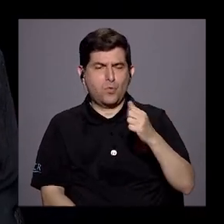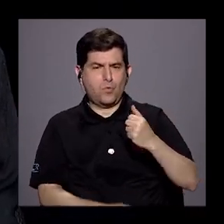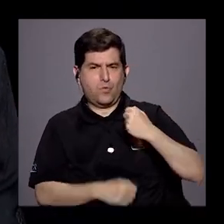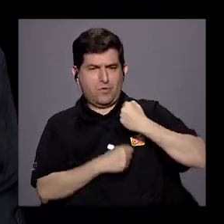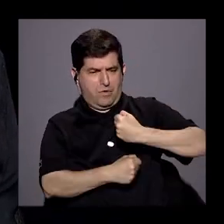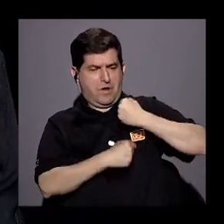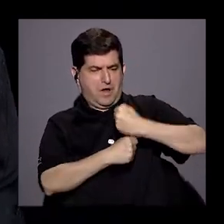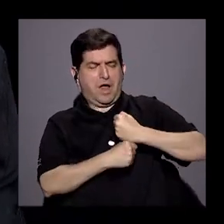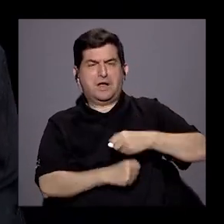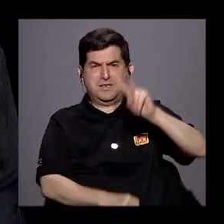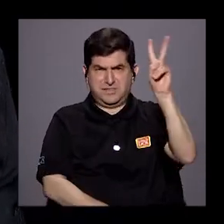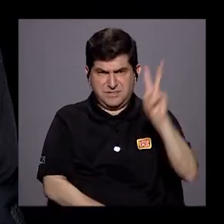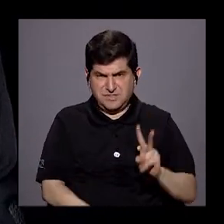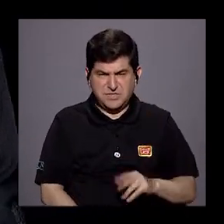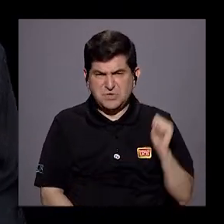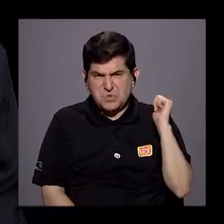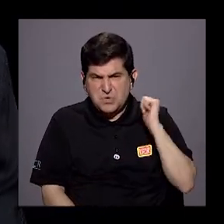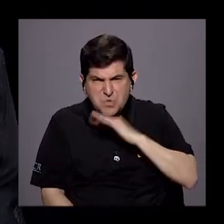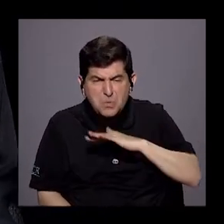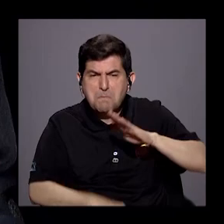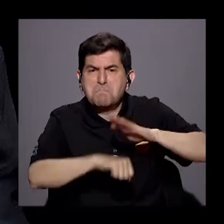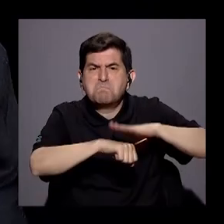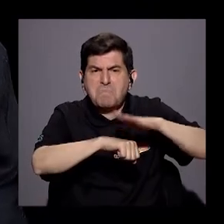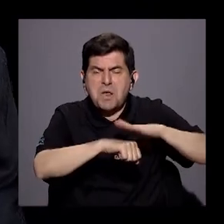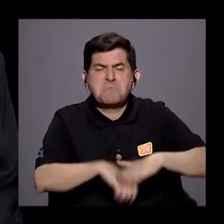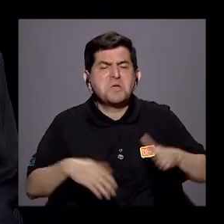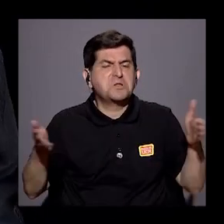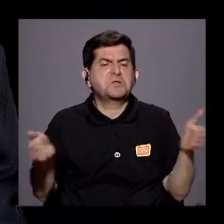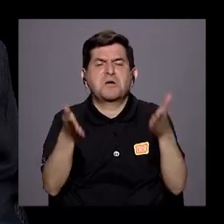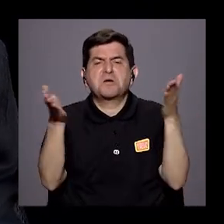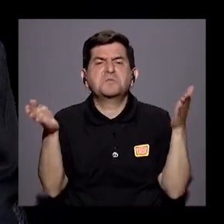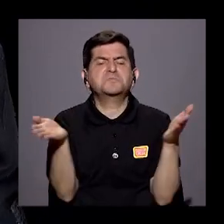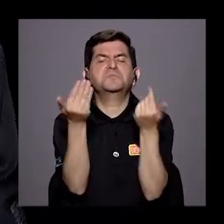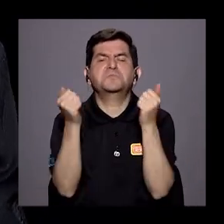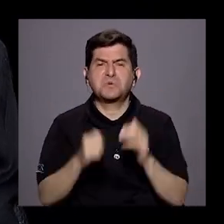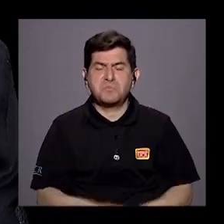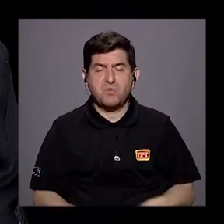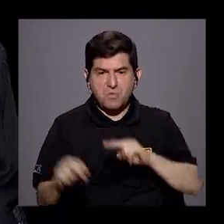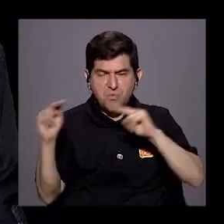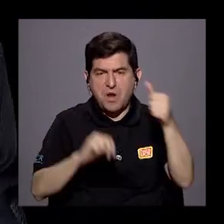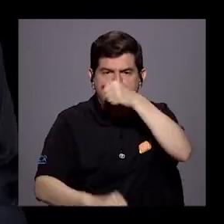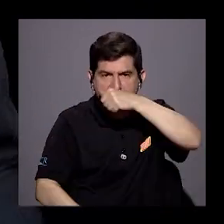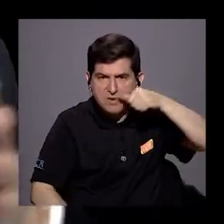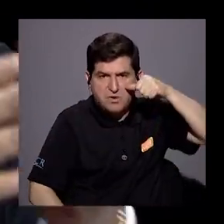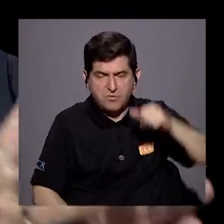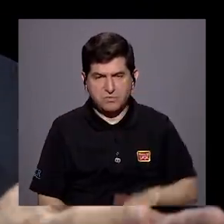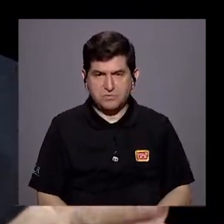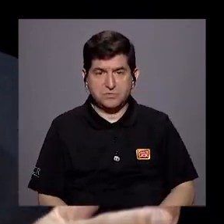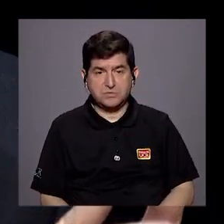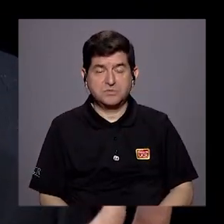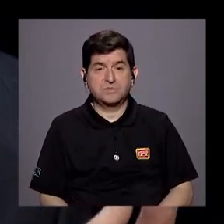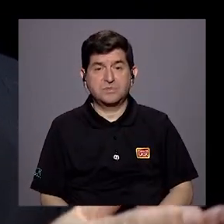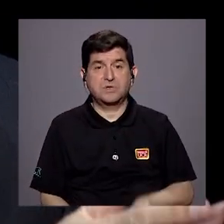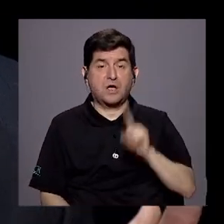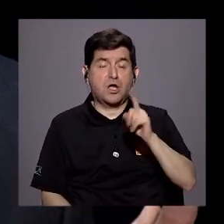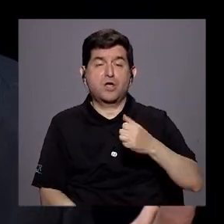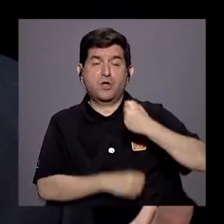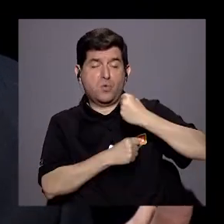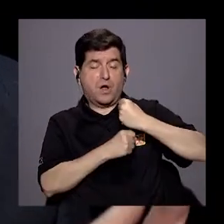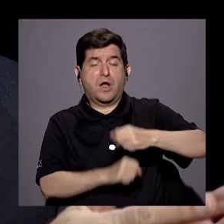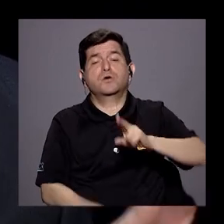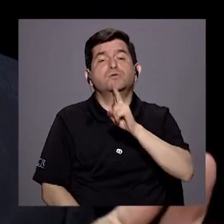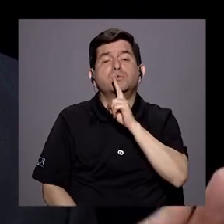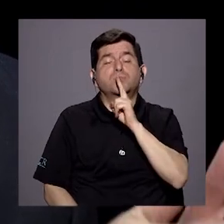en Venezuela corrupto que permite y fomenta el narcotráfico y un ejército en